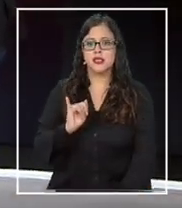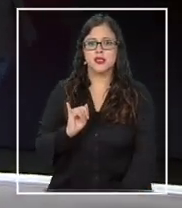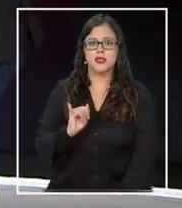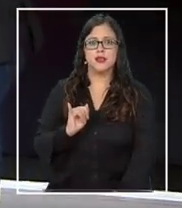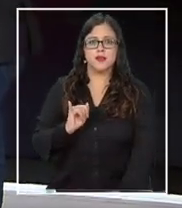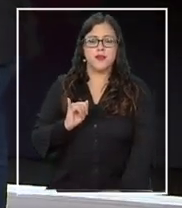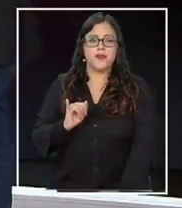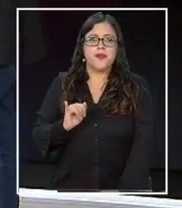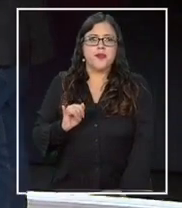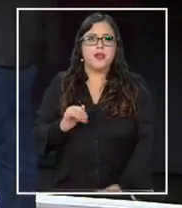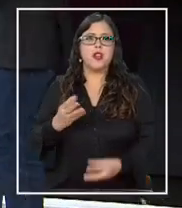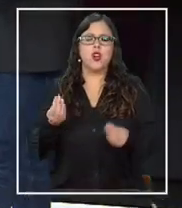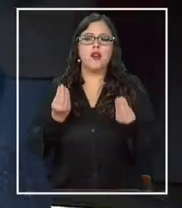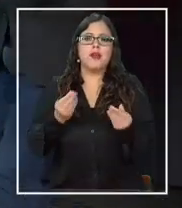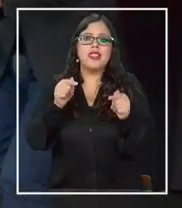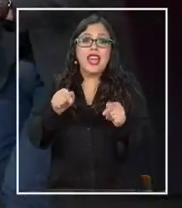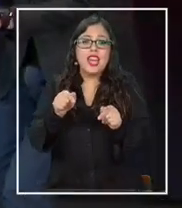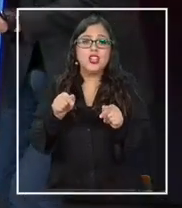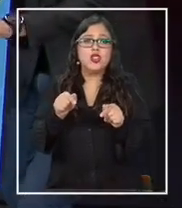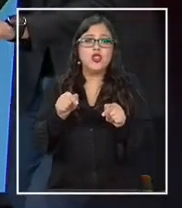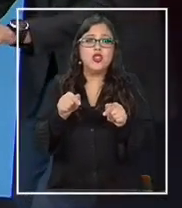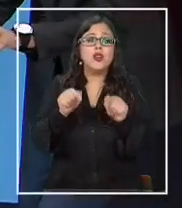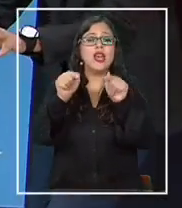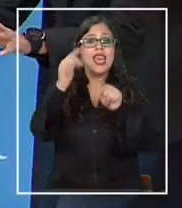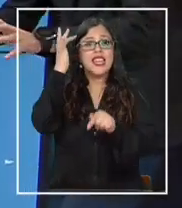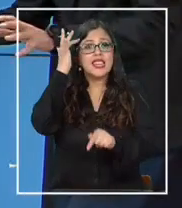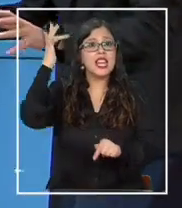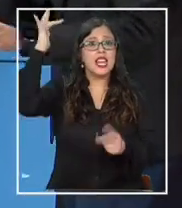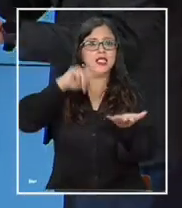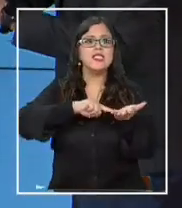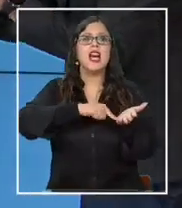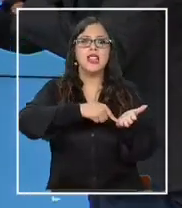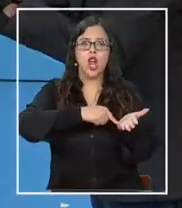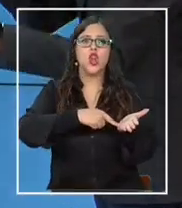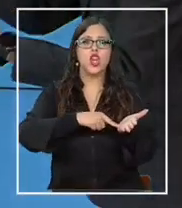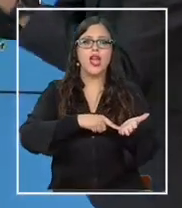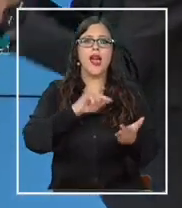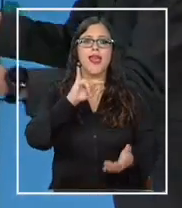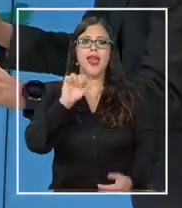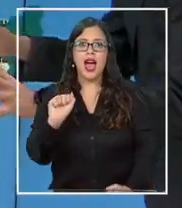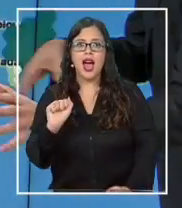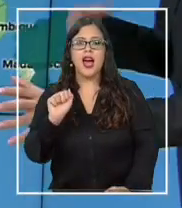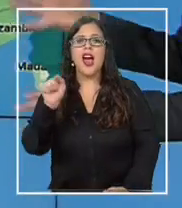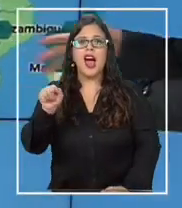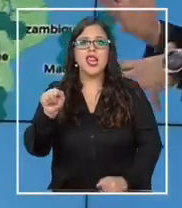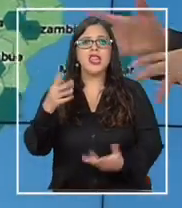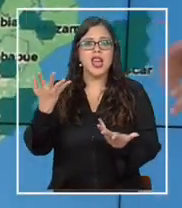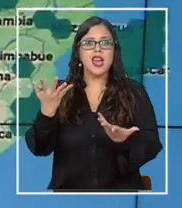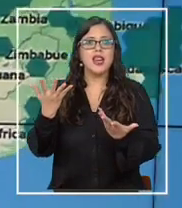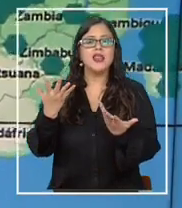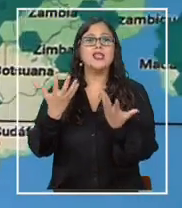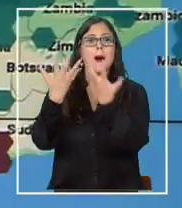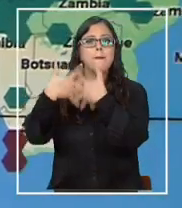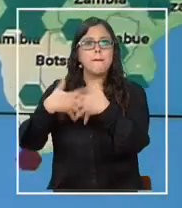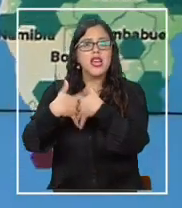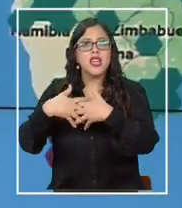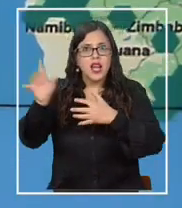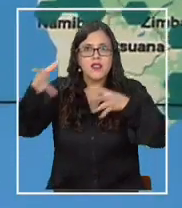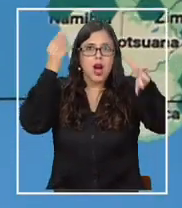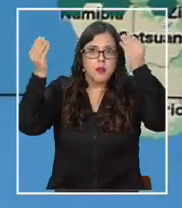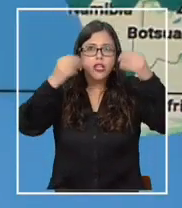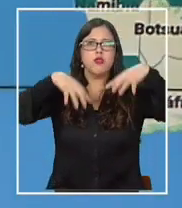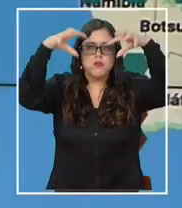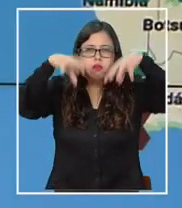porque evidentemente esto trabaja con inteligencia artificial, ¿cierto? La máquina va aprendiendo. Aprende de las precipitaciones,